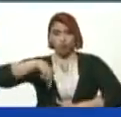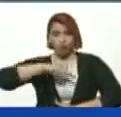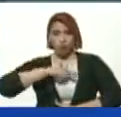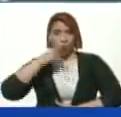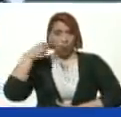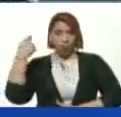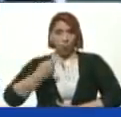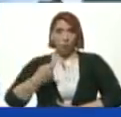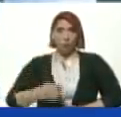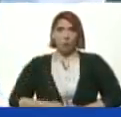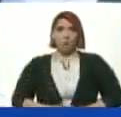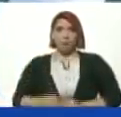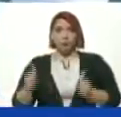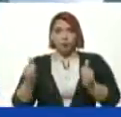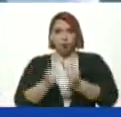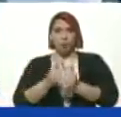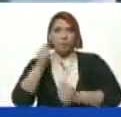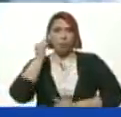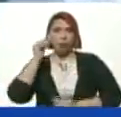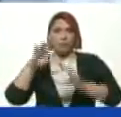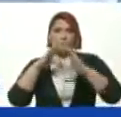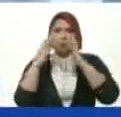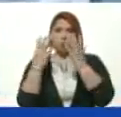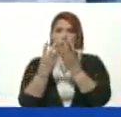hombres Con las mujeres Del mundo